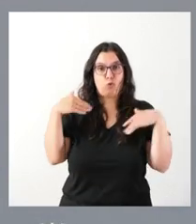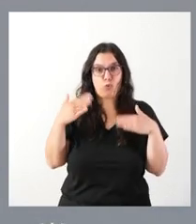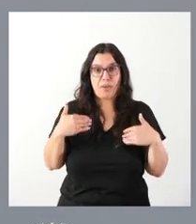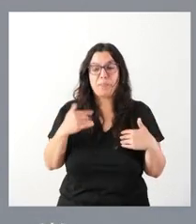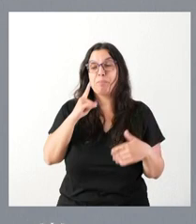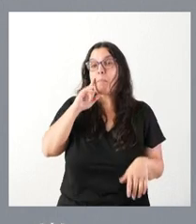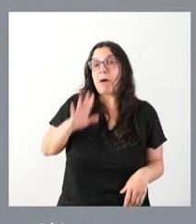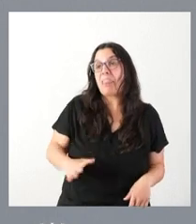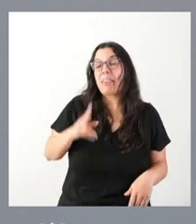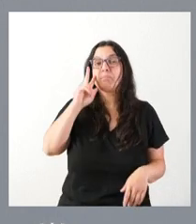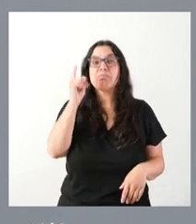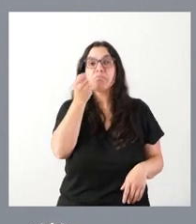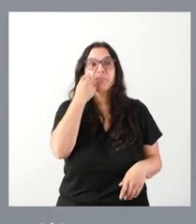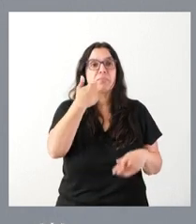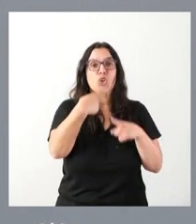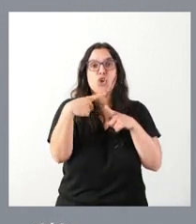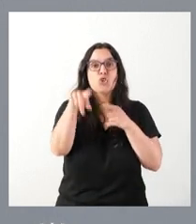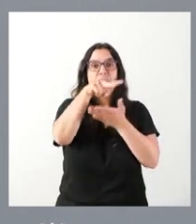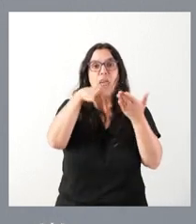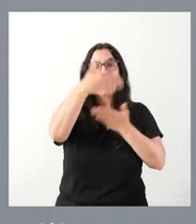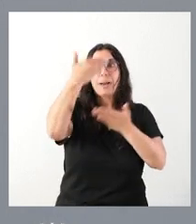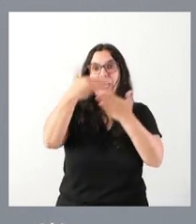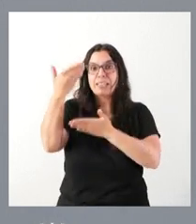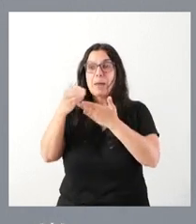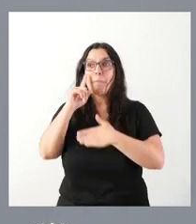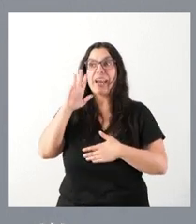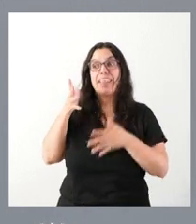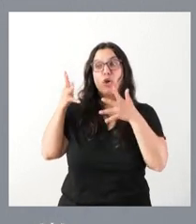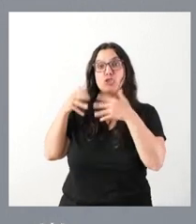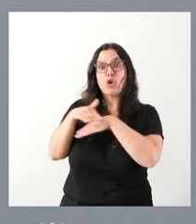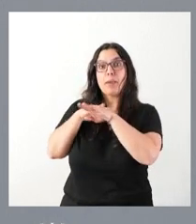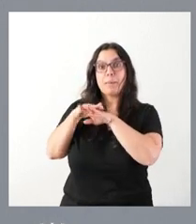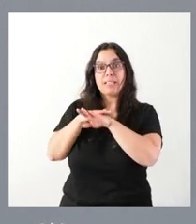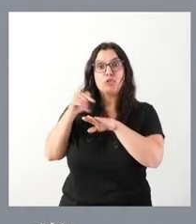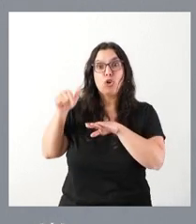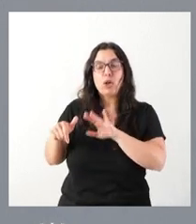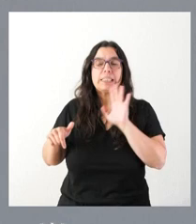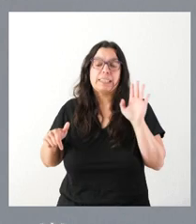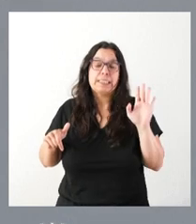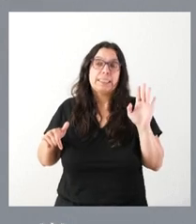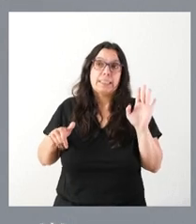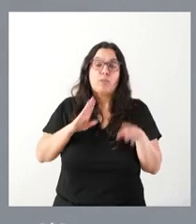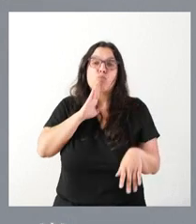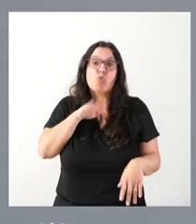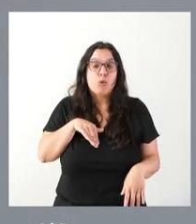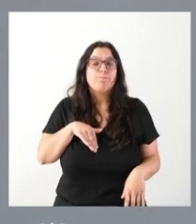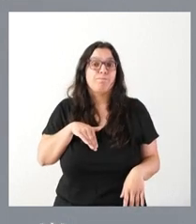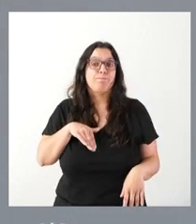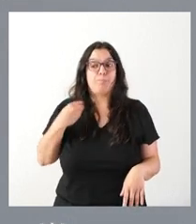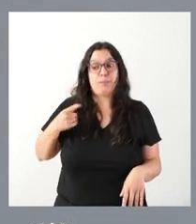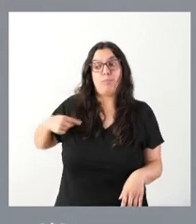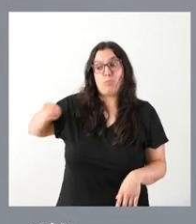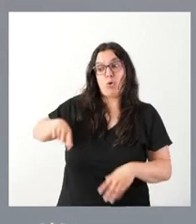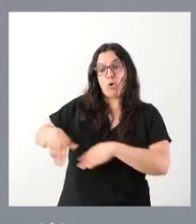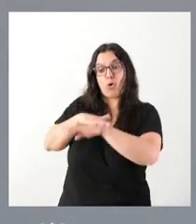informaciones de prensa, pues hay un consejo de ministros. Hubiera sido bueno, lo creo sinceramente, que por parte del Gobierno